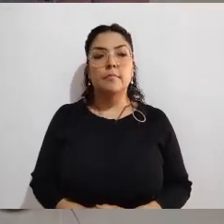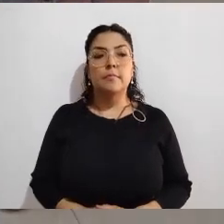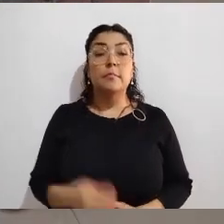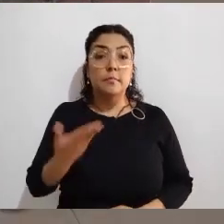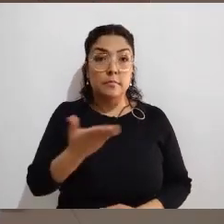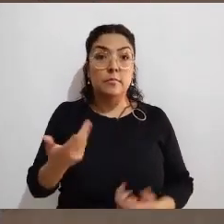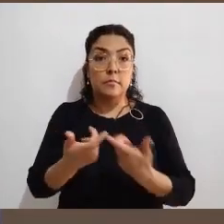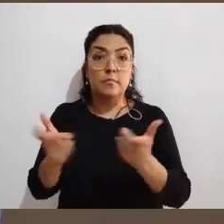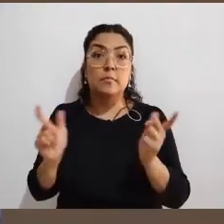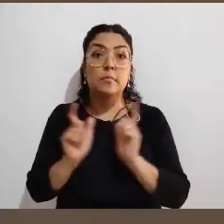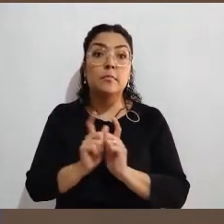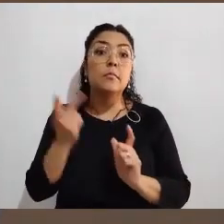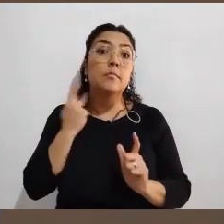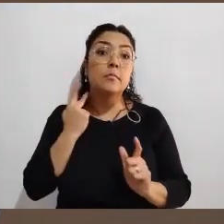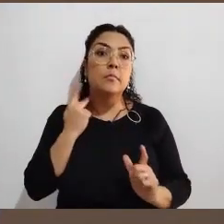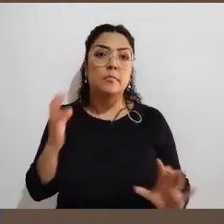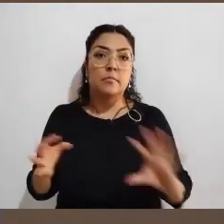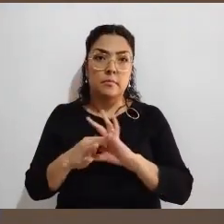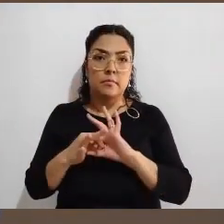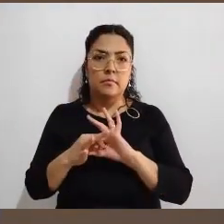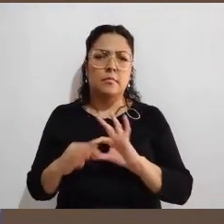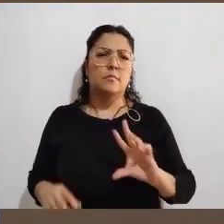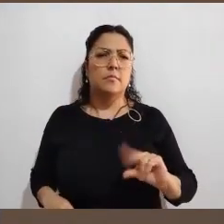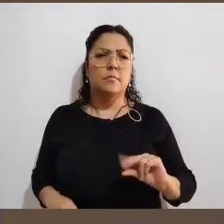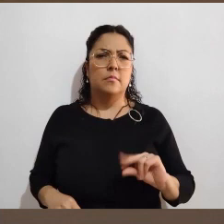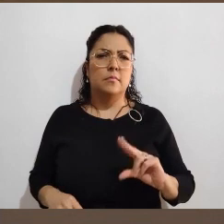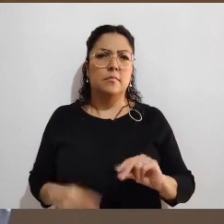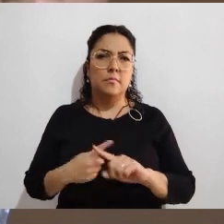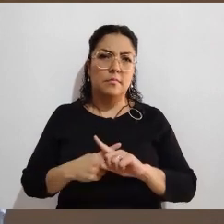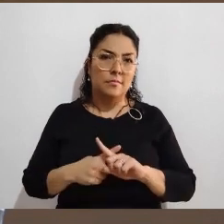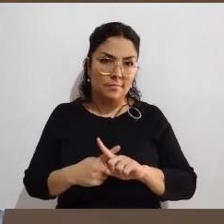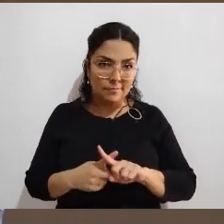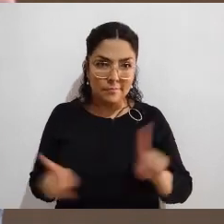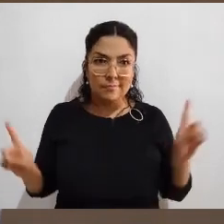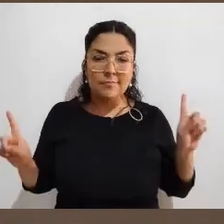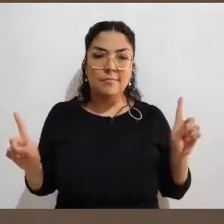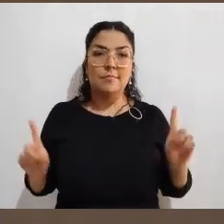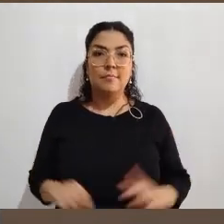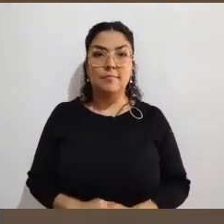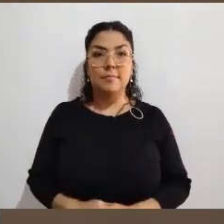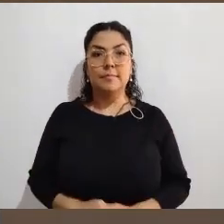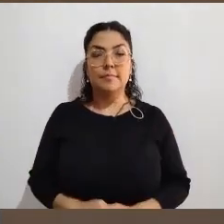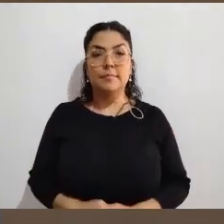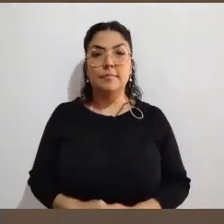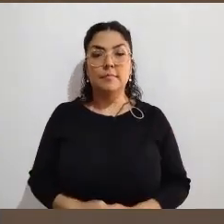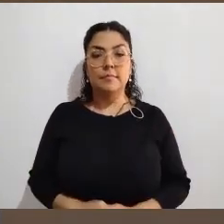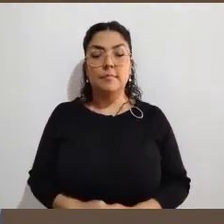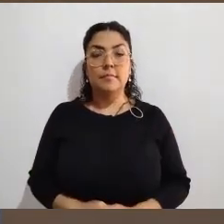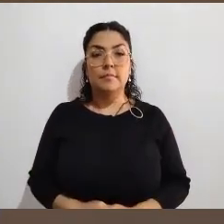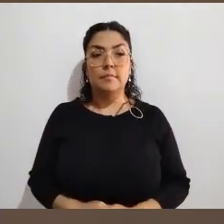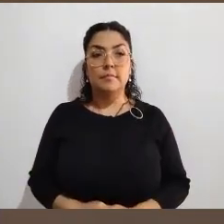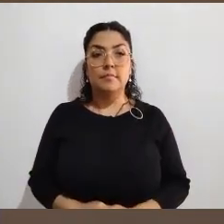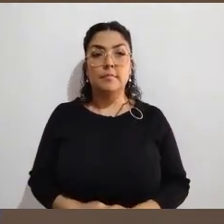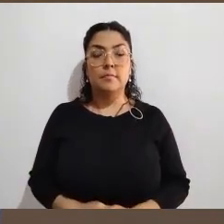se afilen a ningún un partido no tiene ningún fin partidista, de hecho el propósito de la